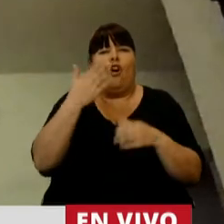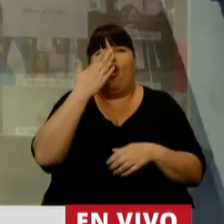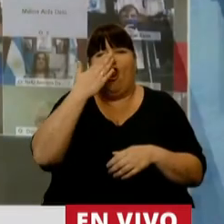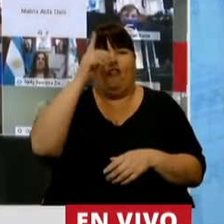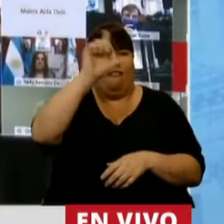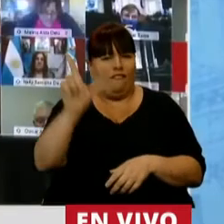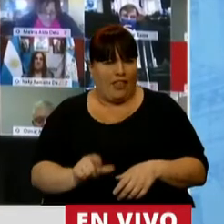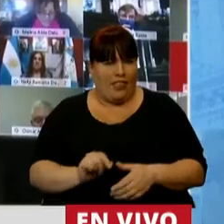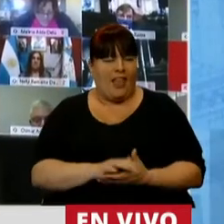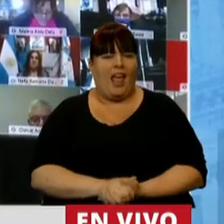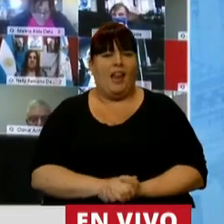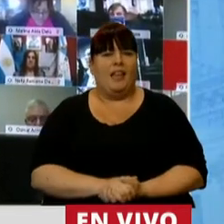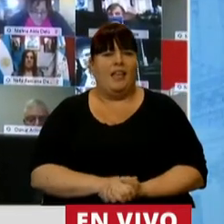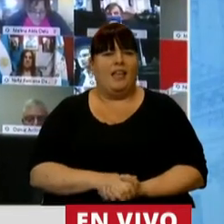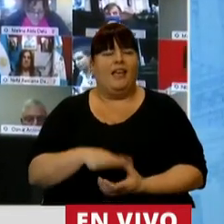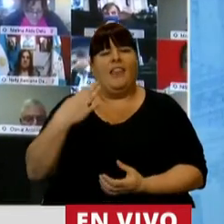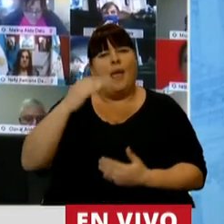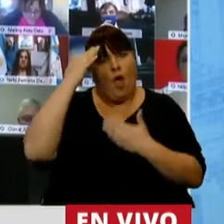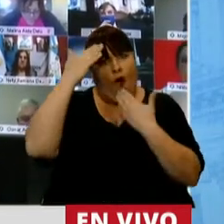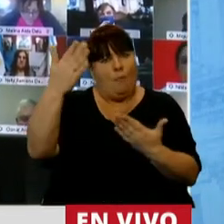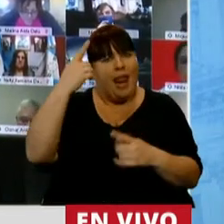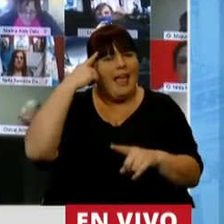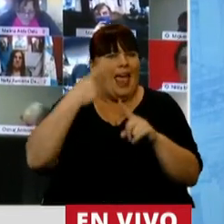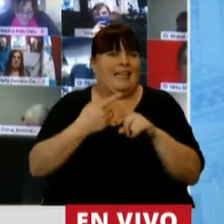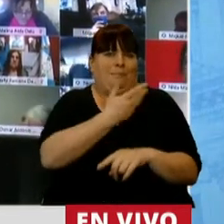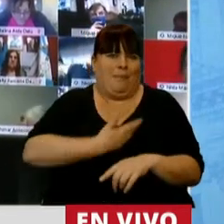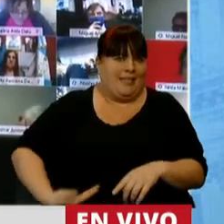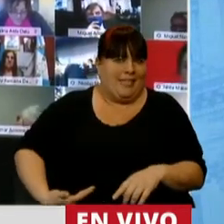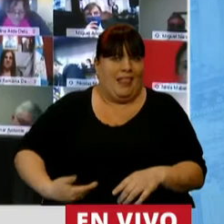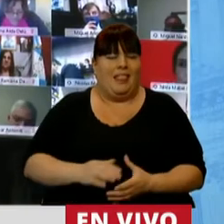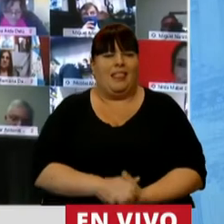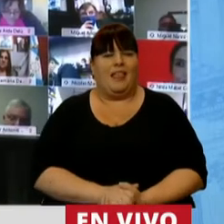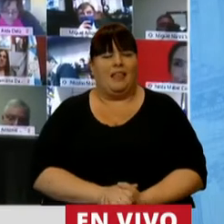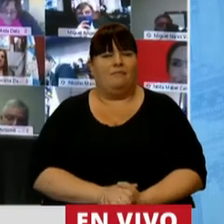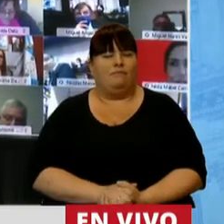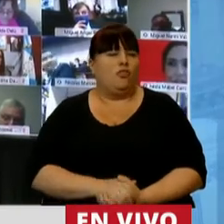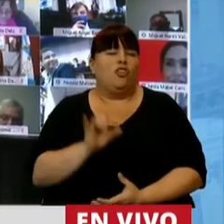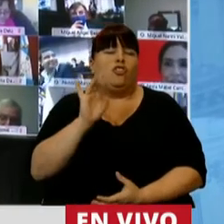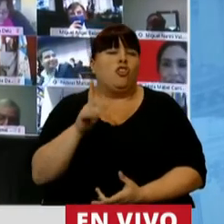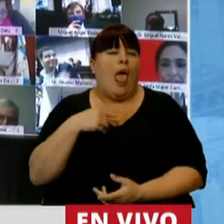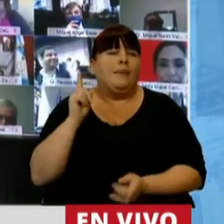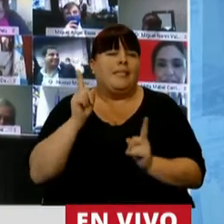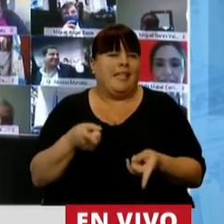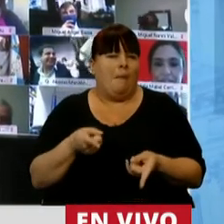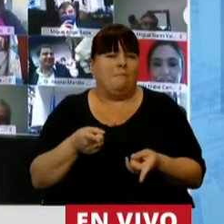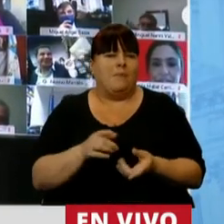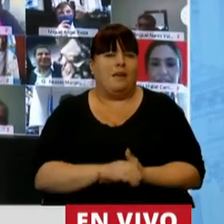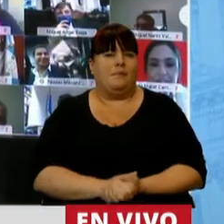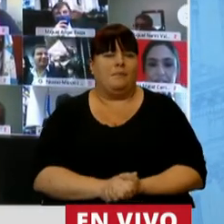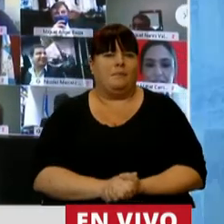Federal, debe tener todo homenaje a un expresidente. Simplemente voy a sumarme